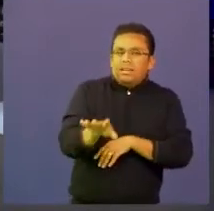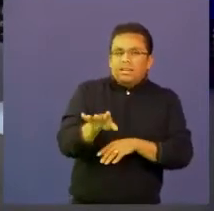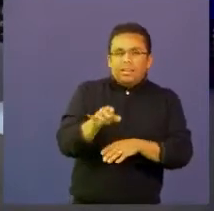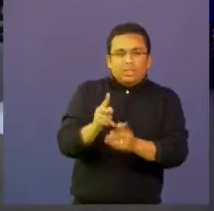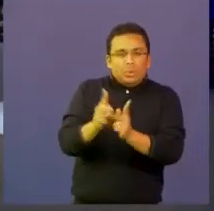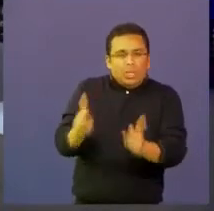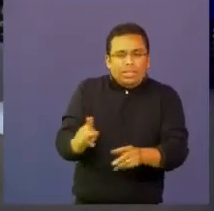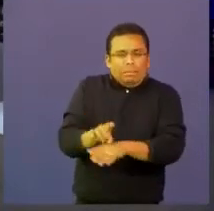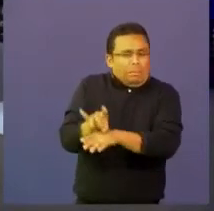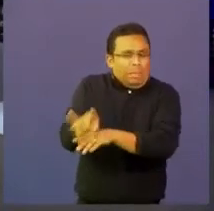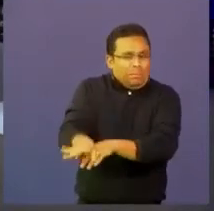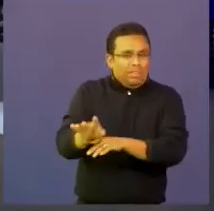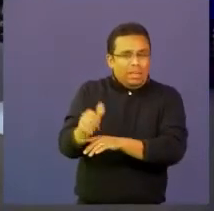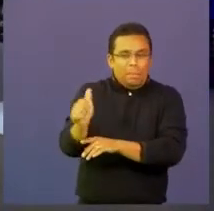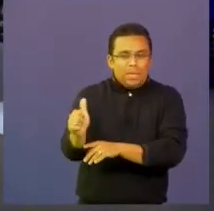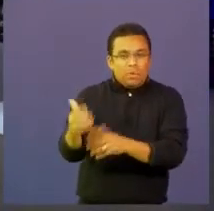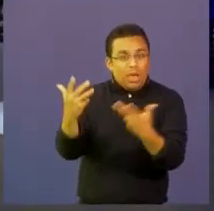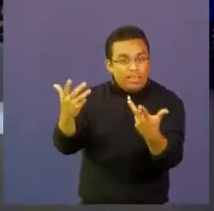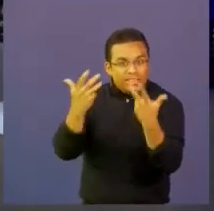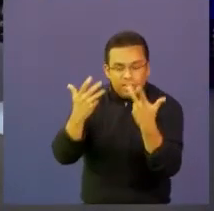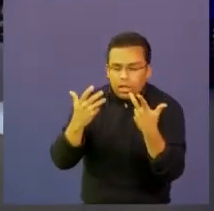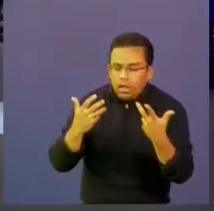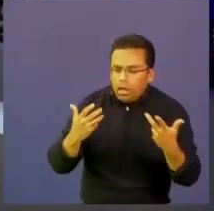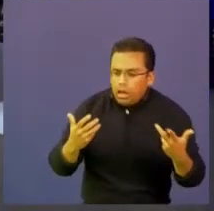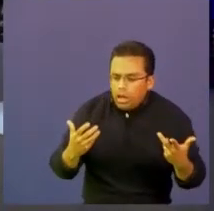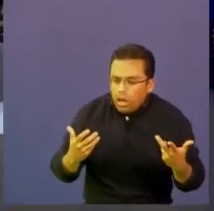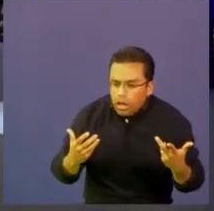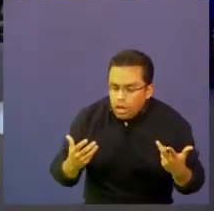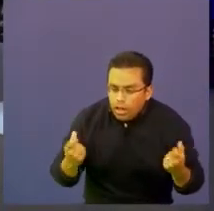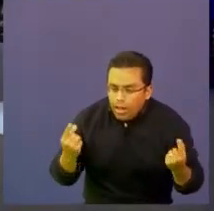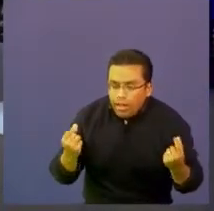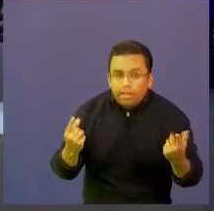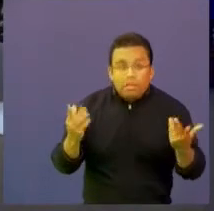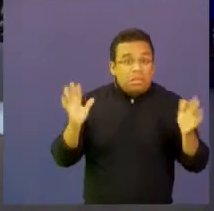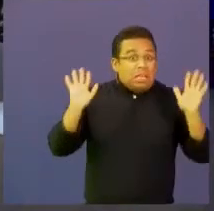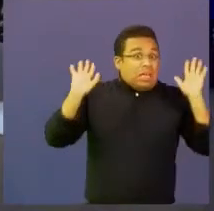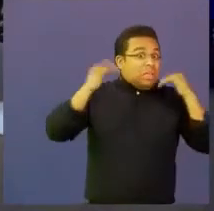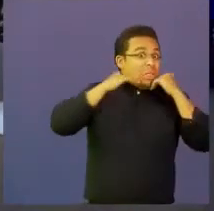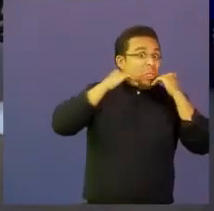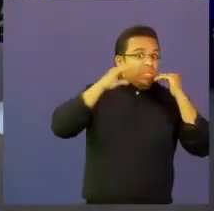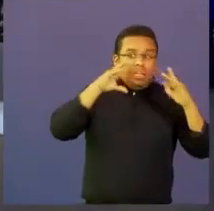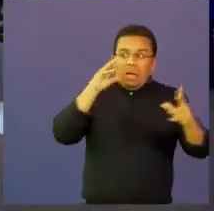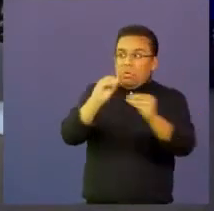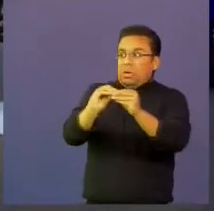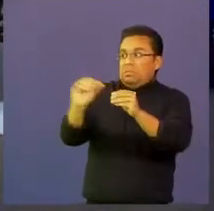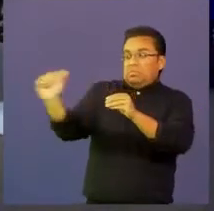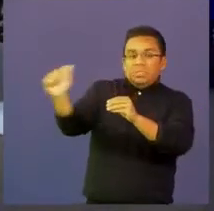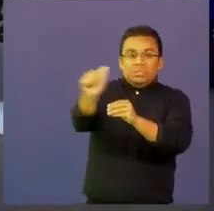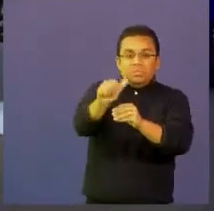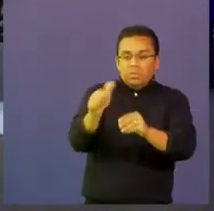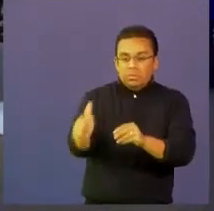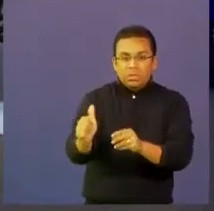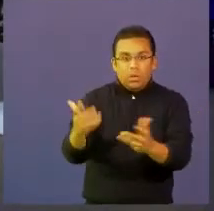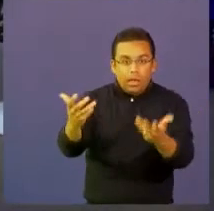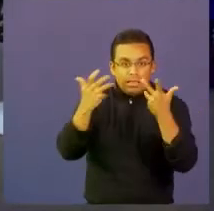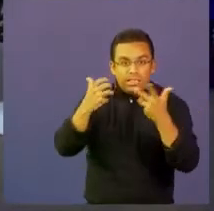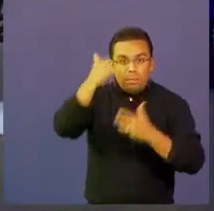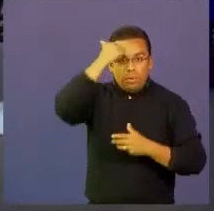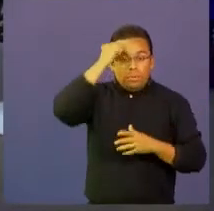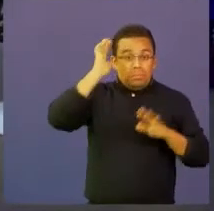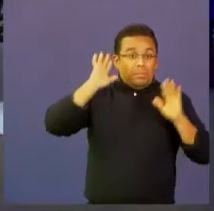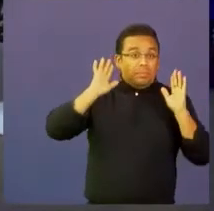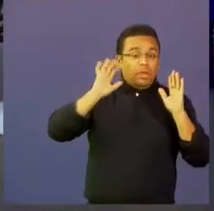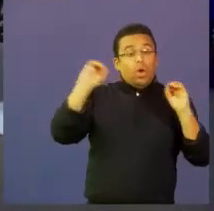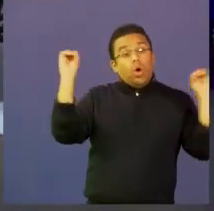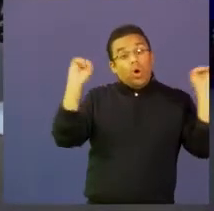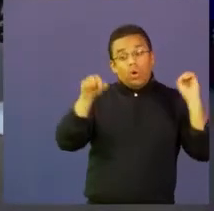enseña a los maestros justamente a cerrar esa brecha desde lo tecnológico? No sé si están de acuerdo y si pensarían que eso por el contrario